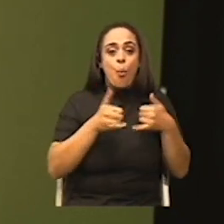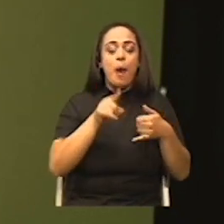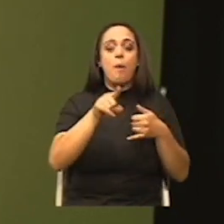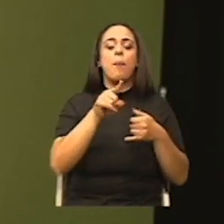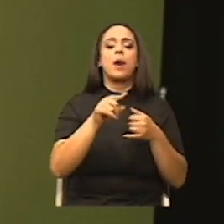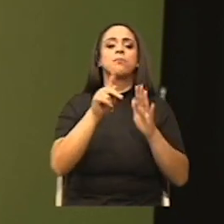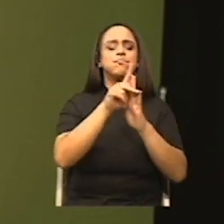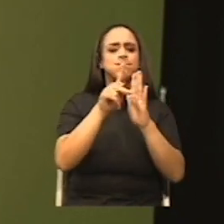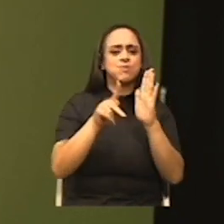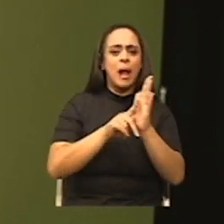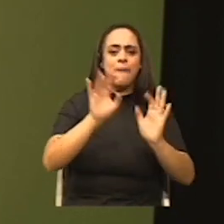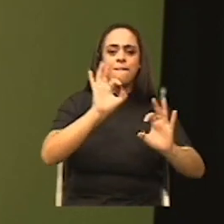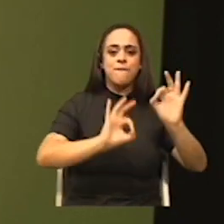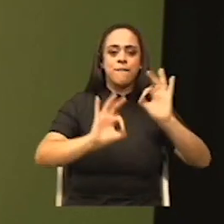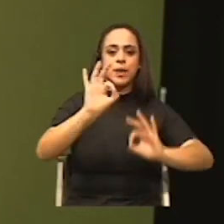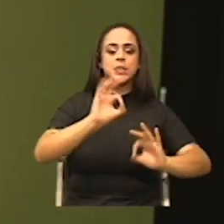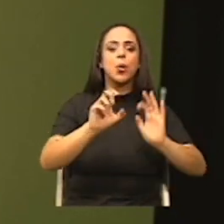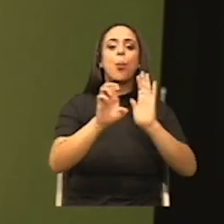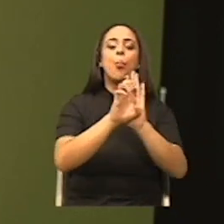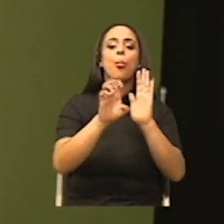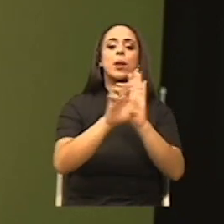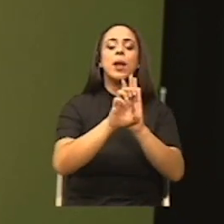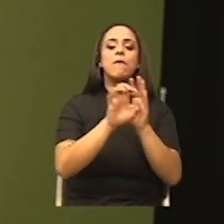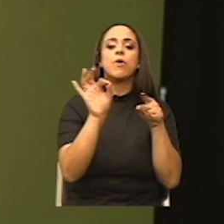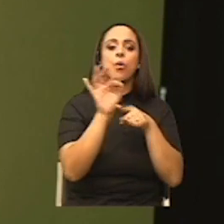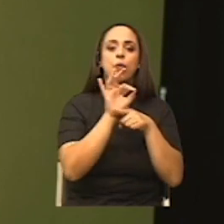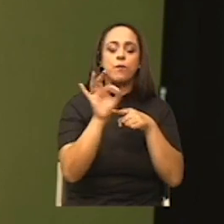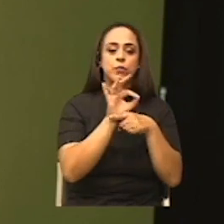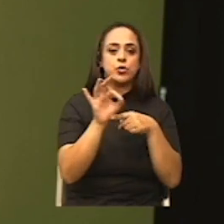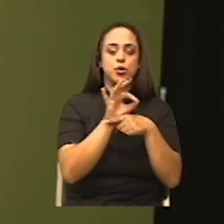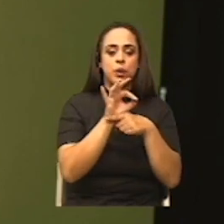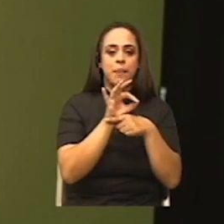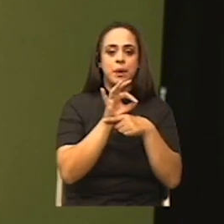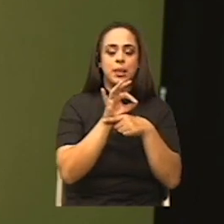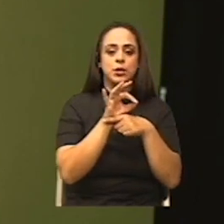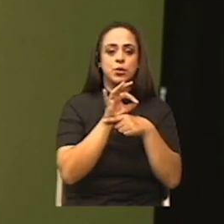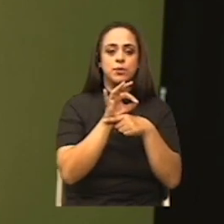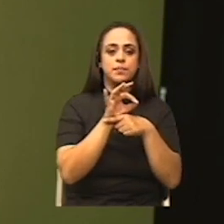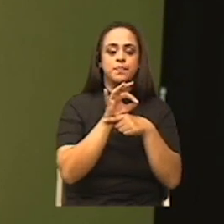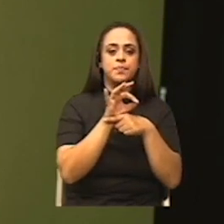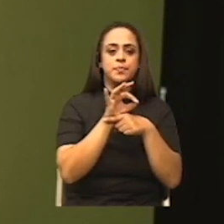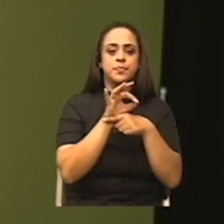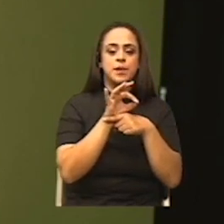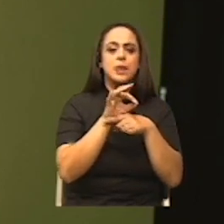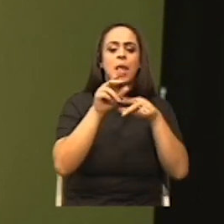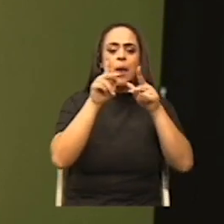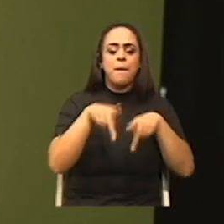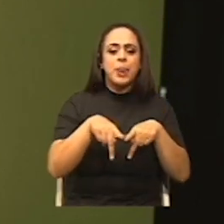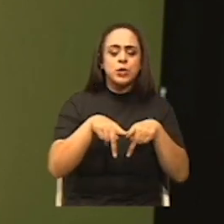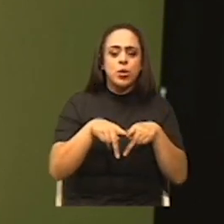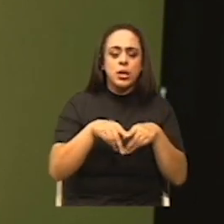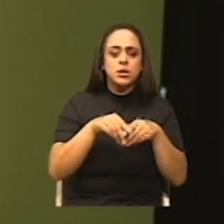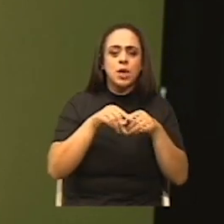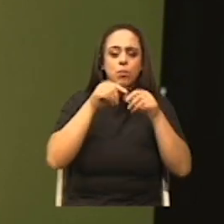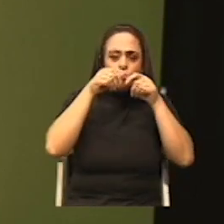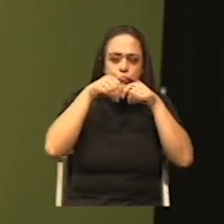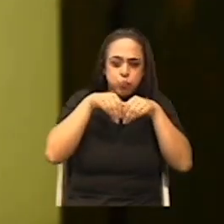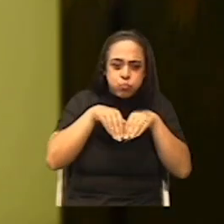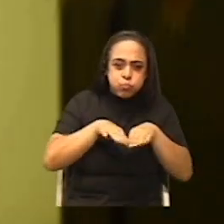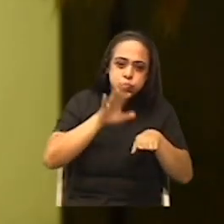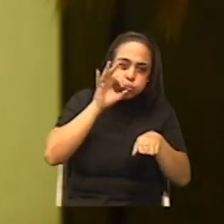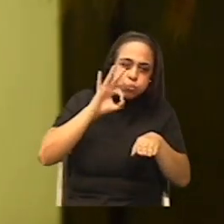principios físicos. Por ejemplo, el funcionamiento de los buzos o también de los submarinos.